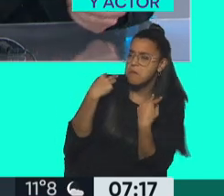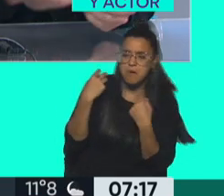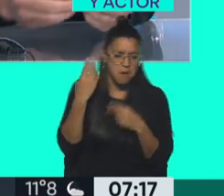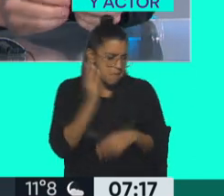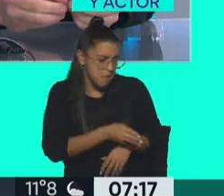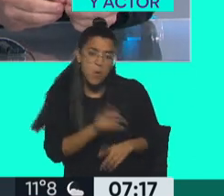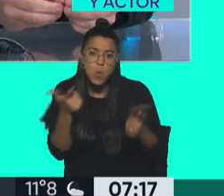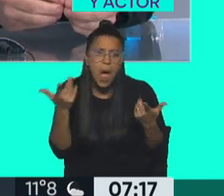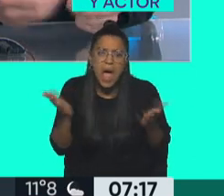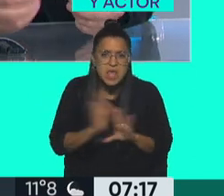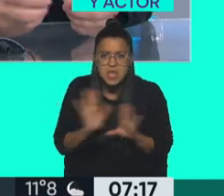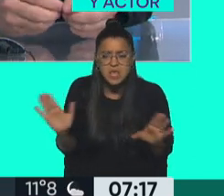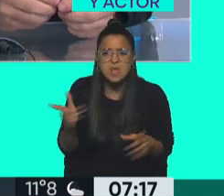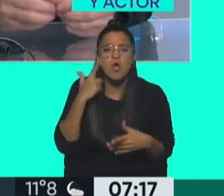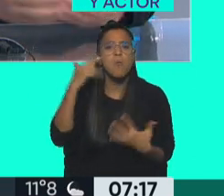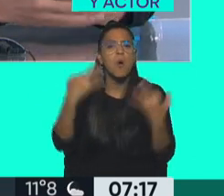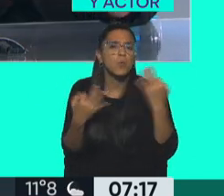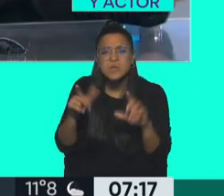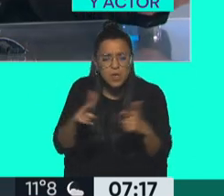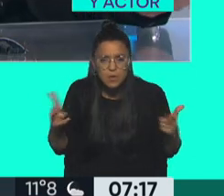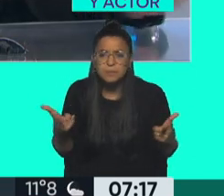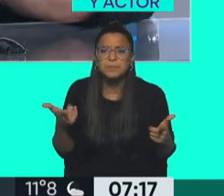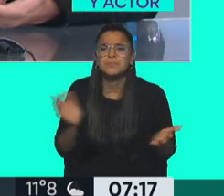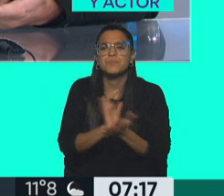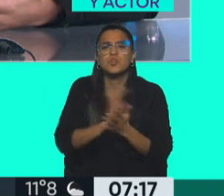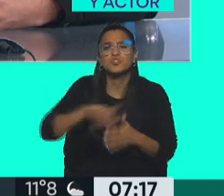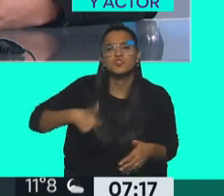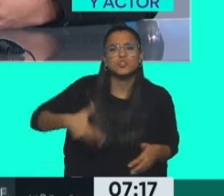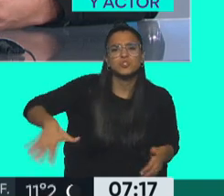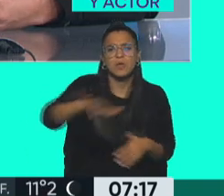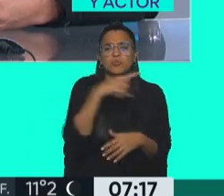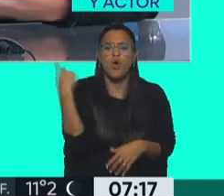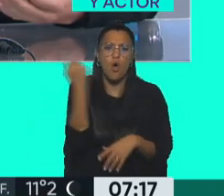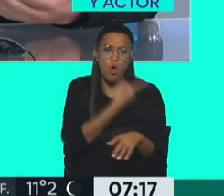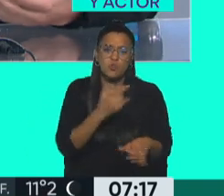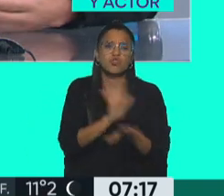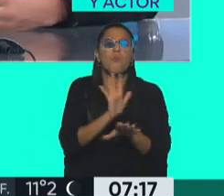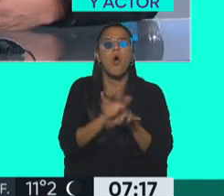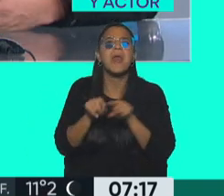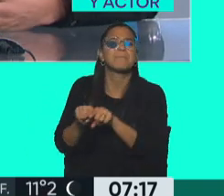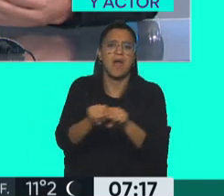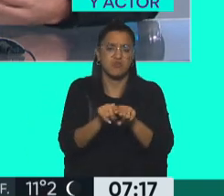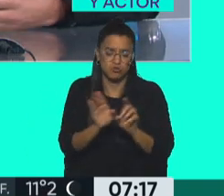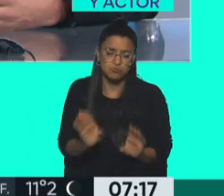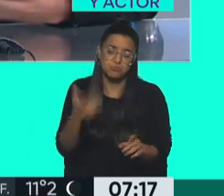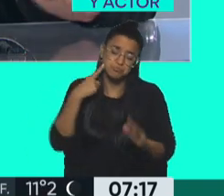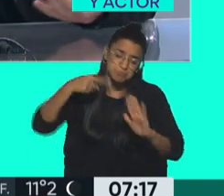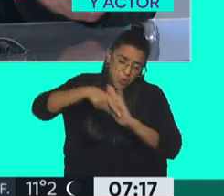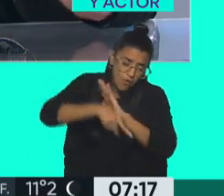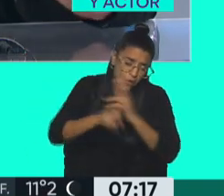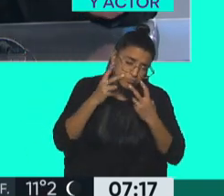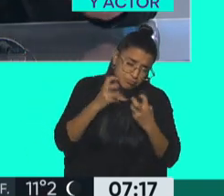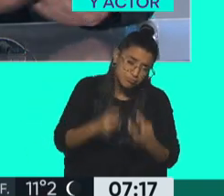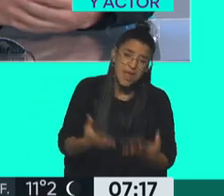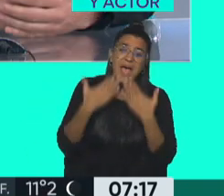de que no haya injusticias y que en una sociedad donde todos seamos hermanos. Seguí profundizando y gracias al gran